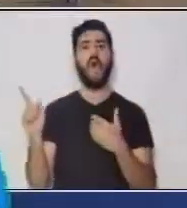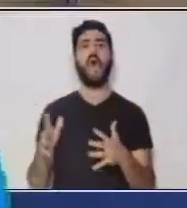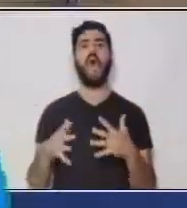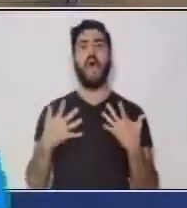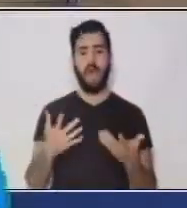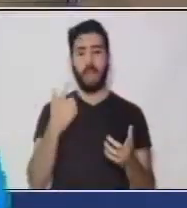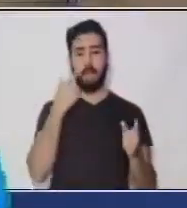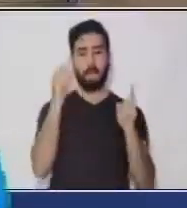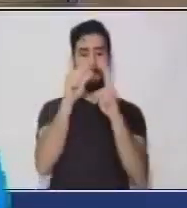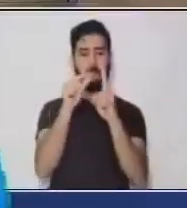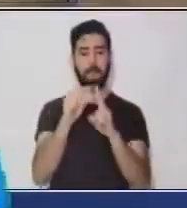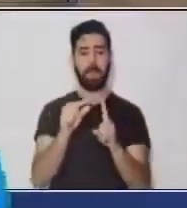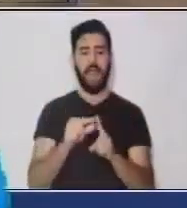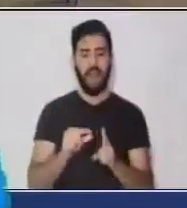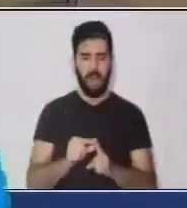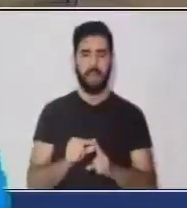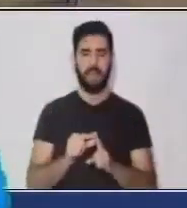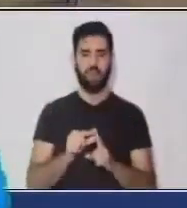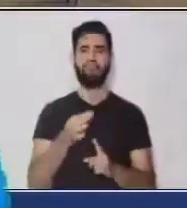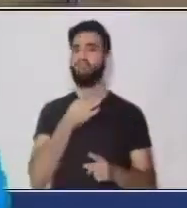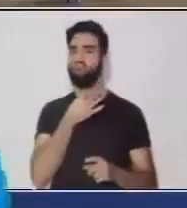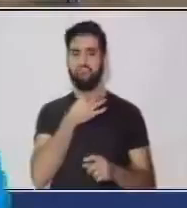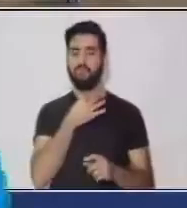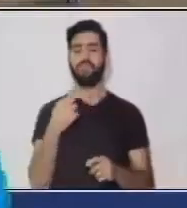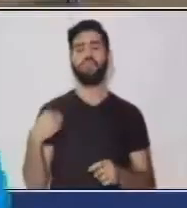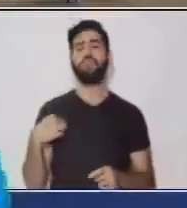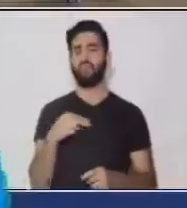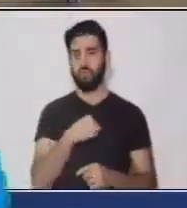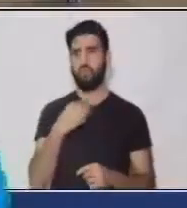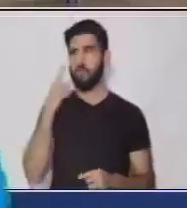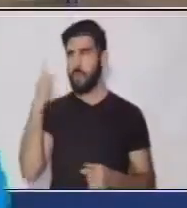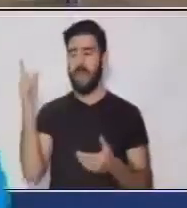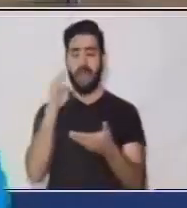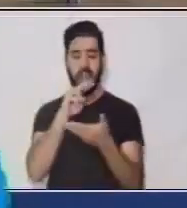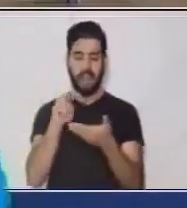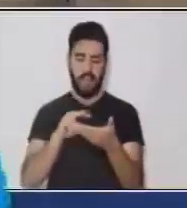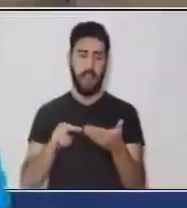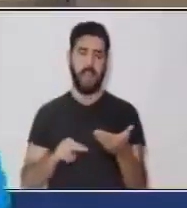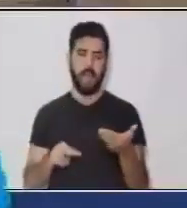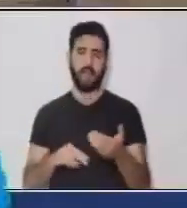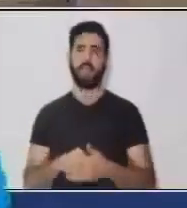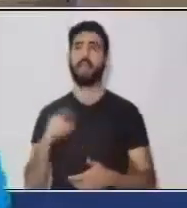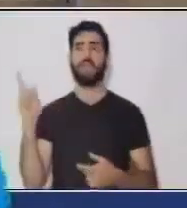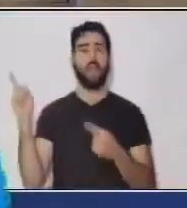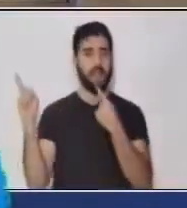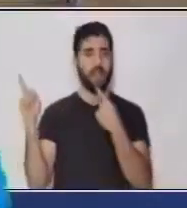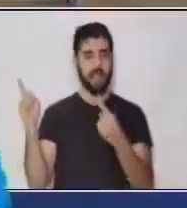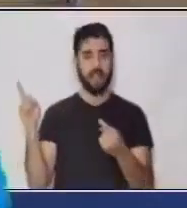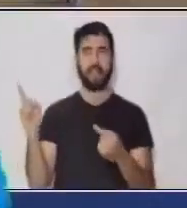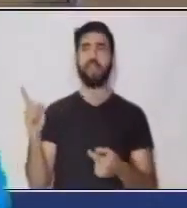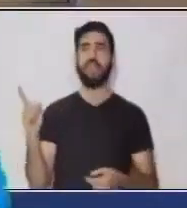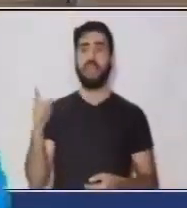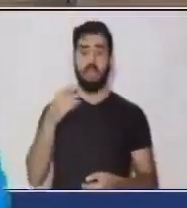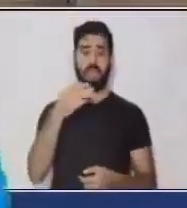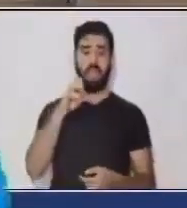serie de palabras muy particulares. Y los vamos a leer. Dice, el chucho de mi